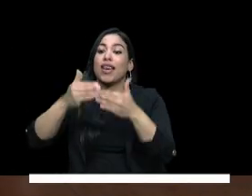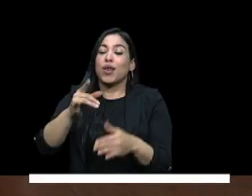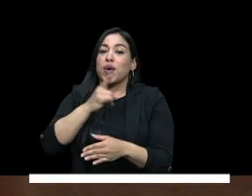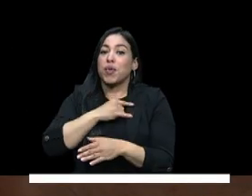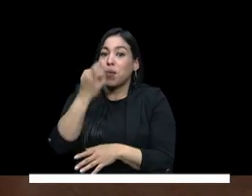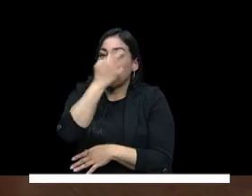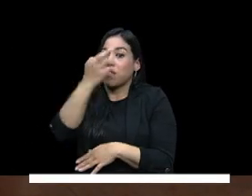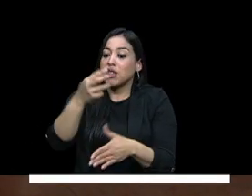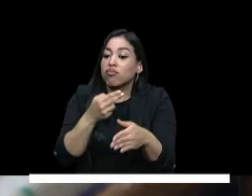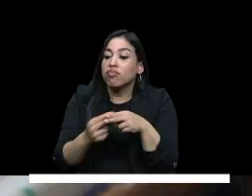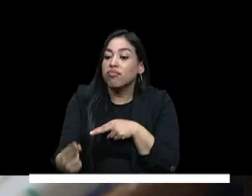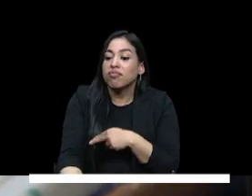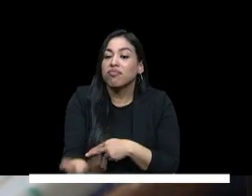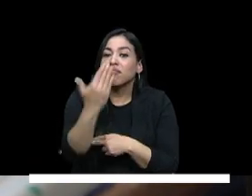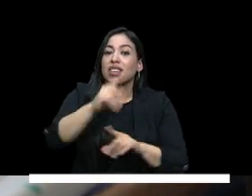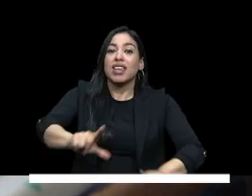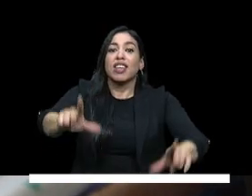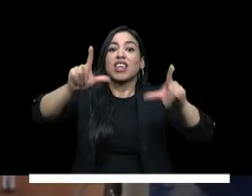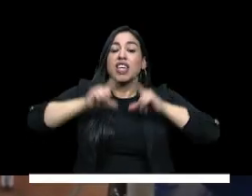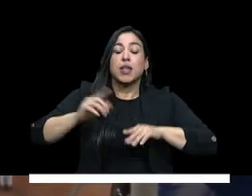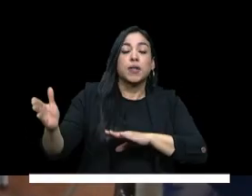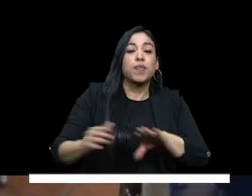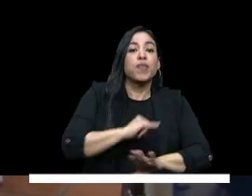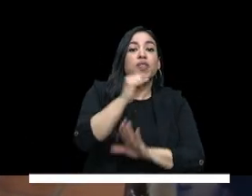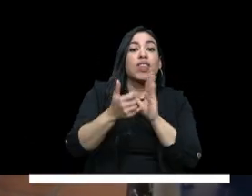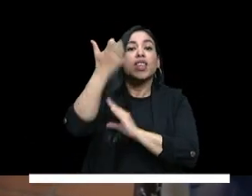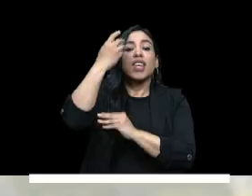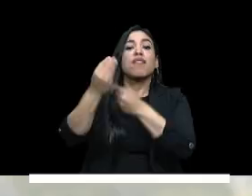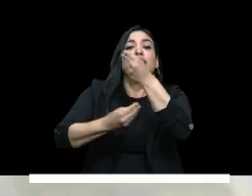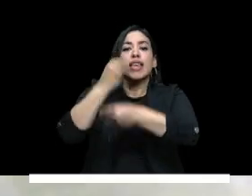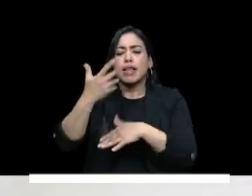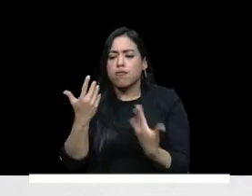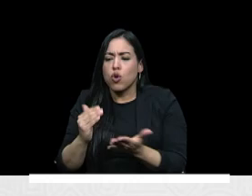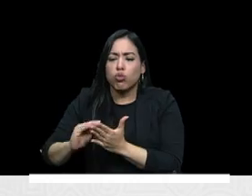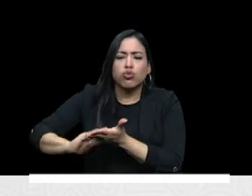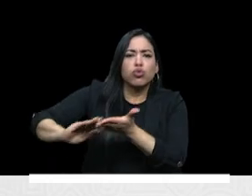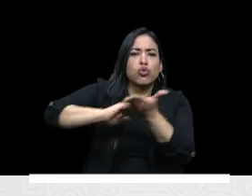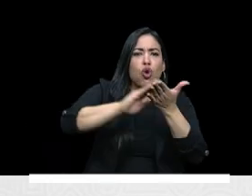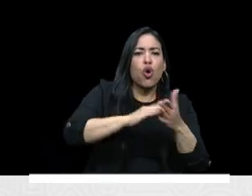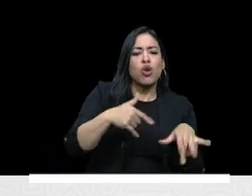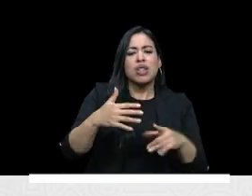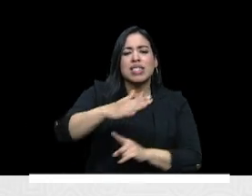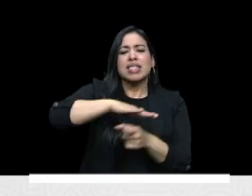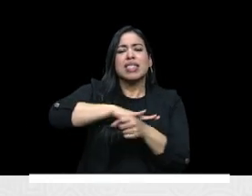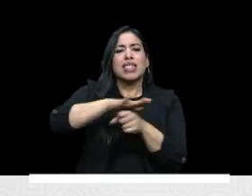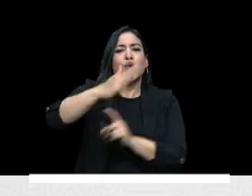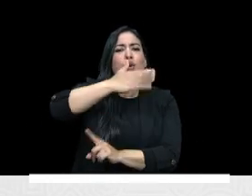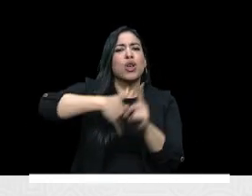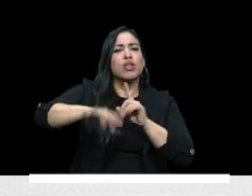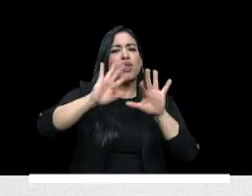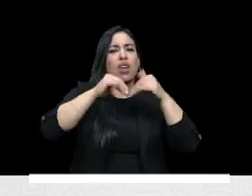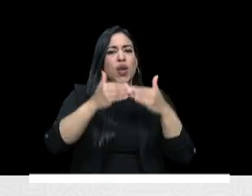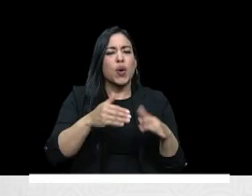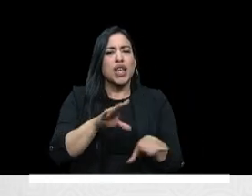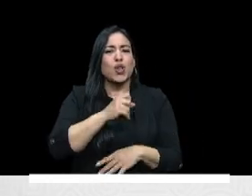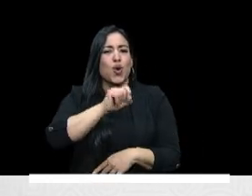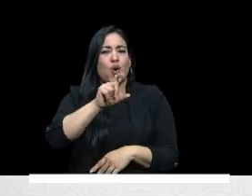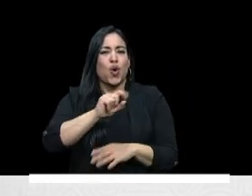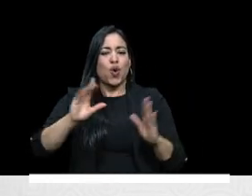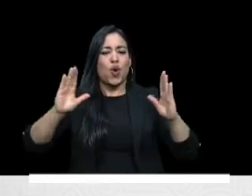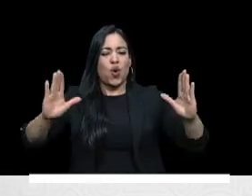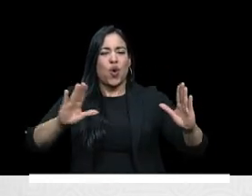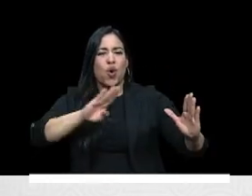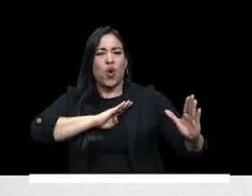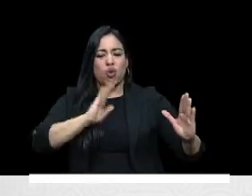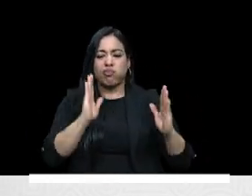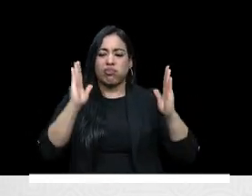profesional el ICFES también viene adelantando la medición de clima escolar a nivel de educación media va a